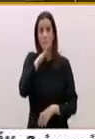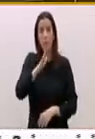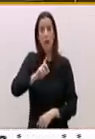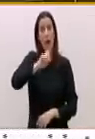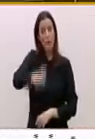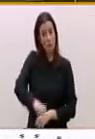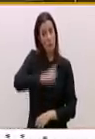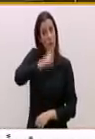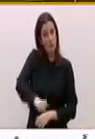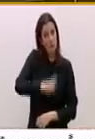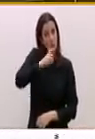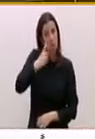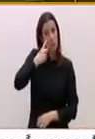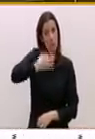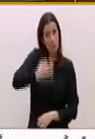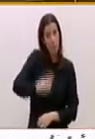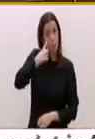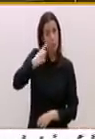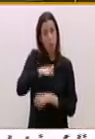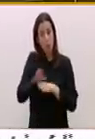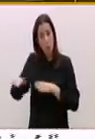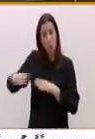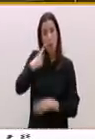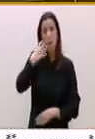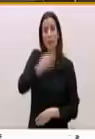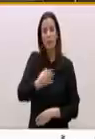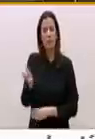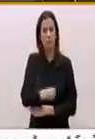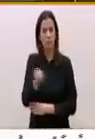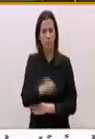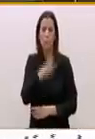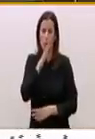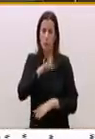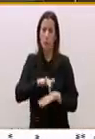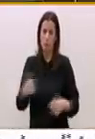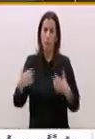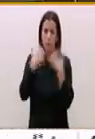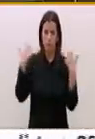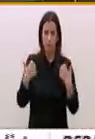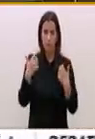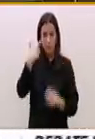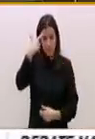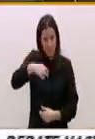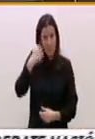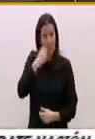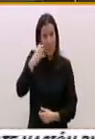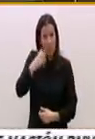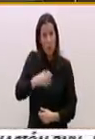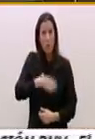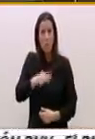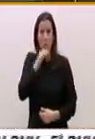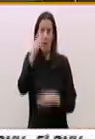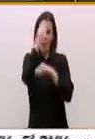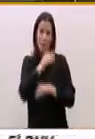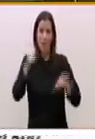peligrosidad de la curva de Angroix. ¿Acaso cree usted, señor Rajoy, que puede caer en saco roto lo que dice el